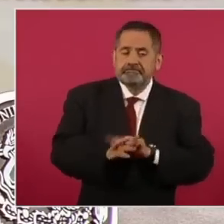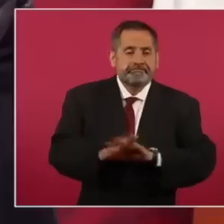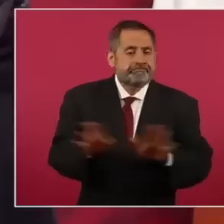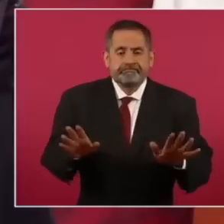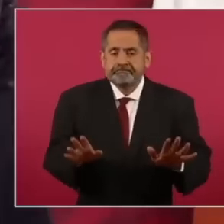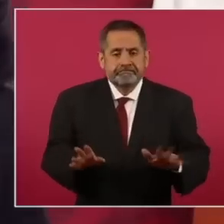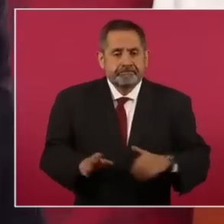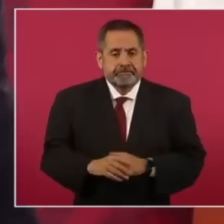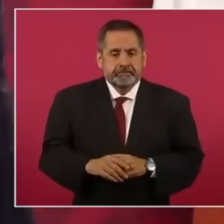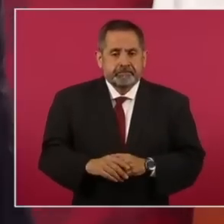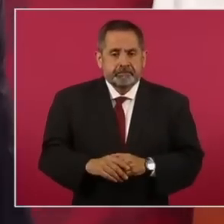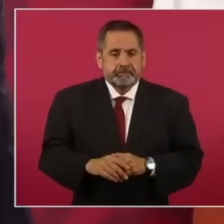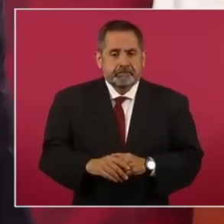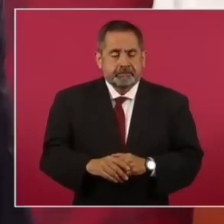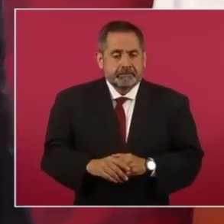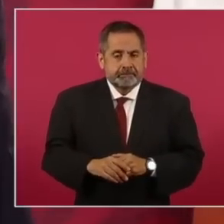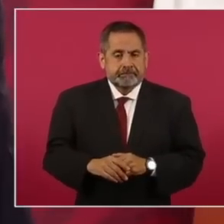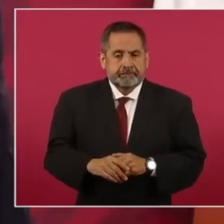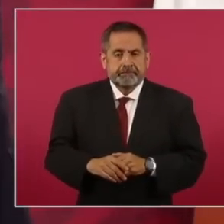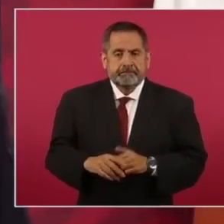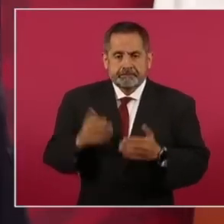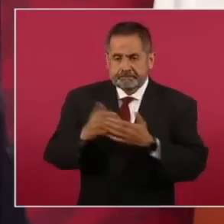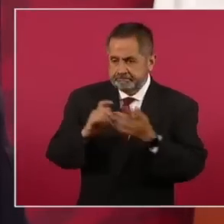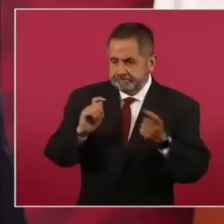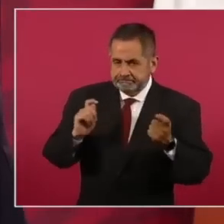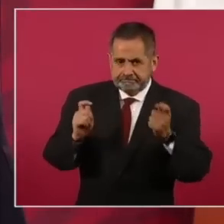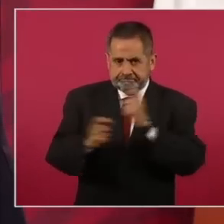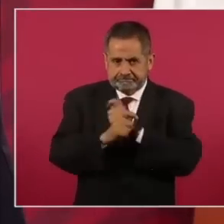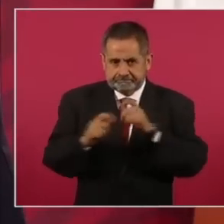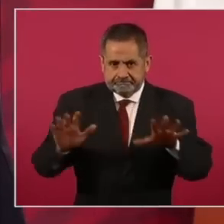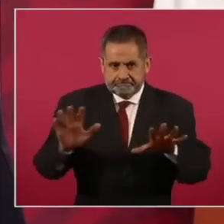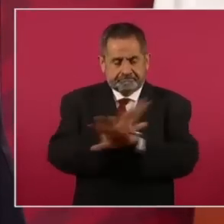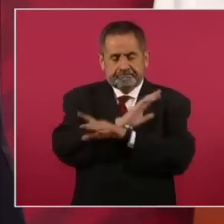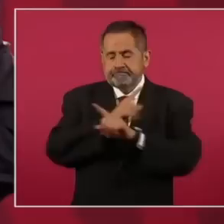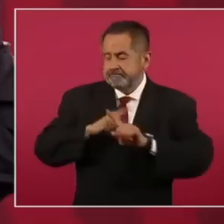El cambio es una cosa espectacular.